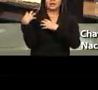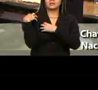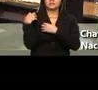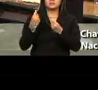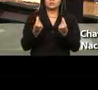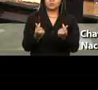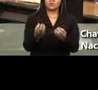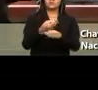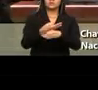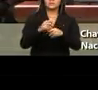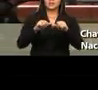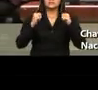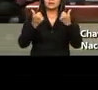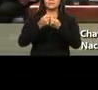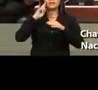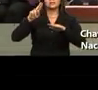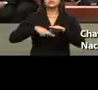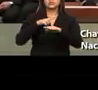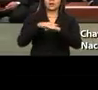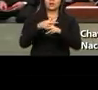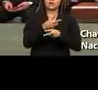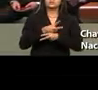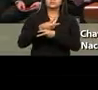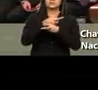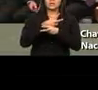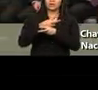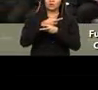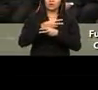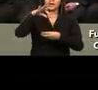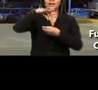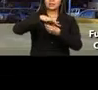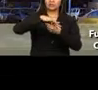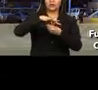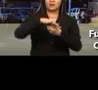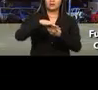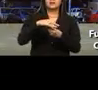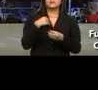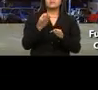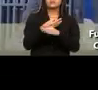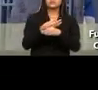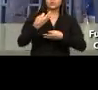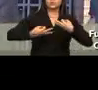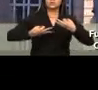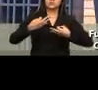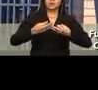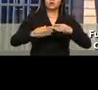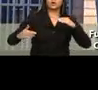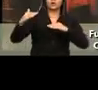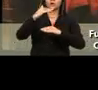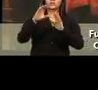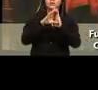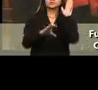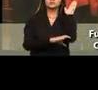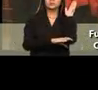pleno funcionamiento de la Asamblea Nacional, Consejo Nacional y Tribunal Contencioso Electoral, Función Judicial, Corte Constitucional,